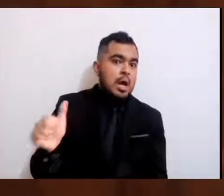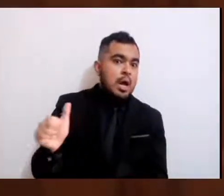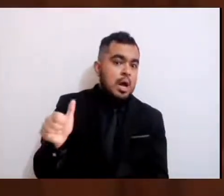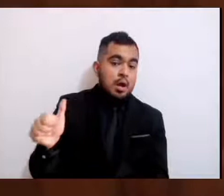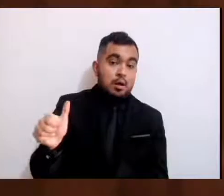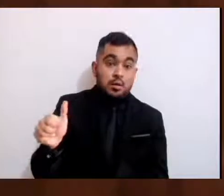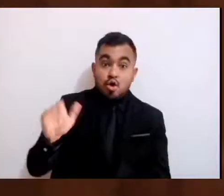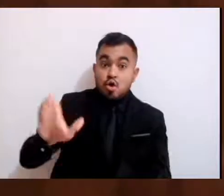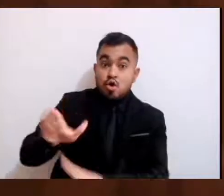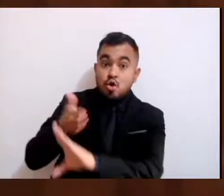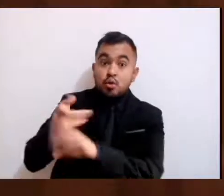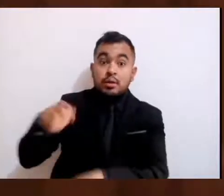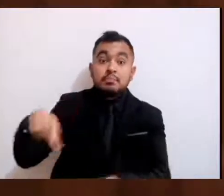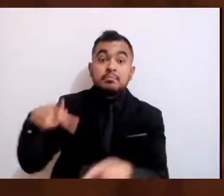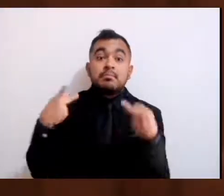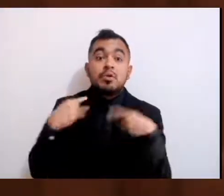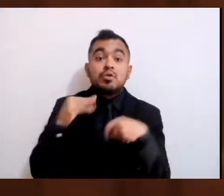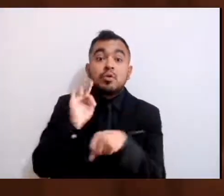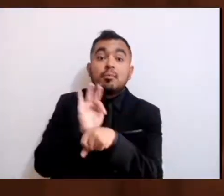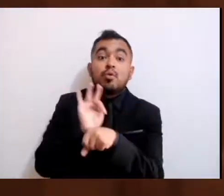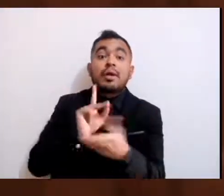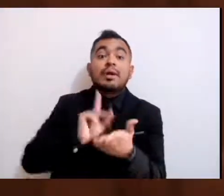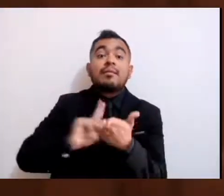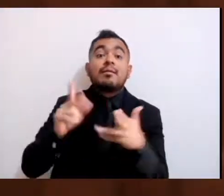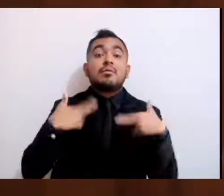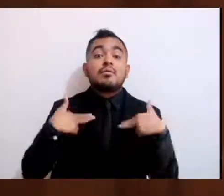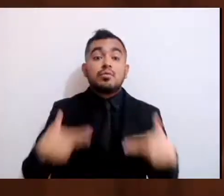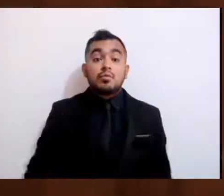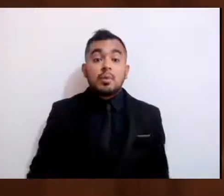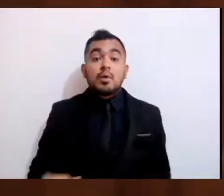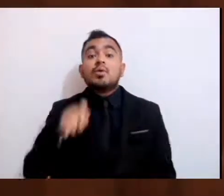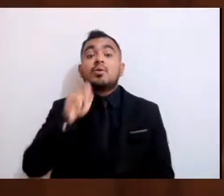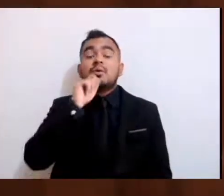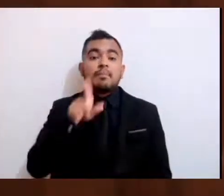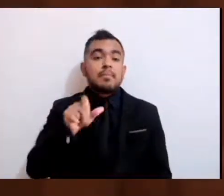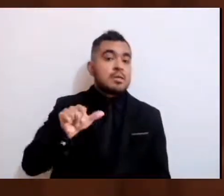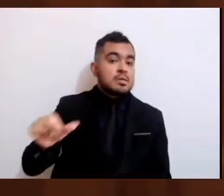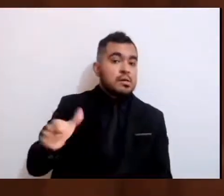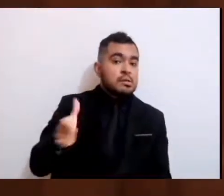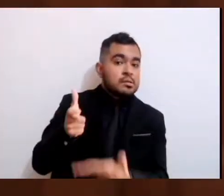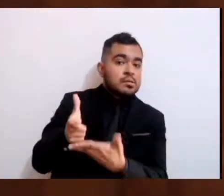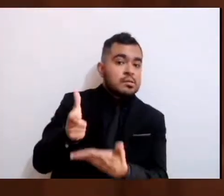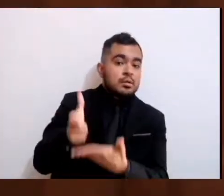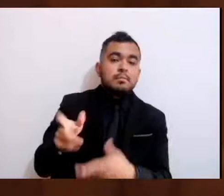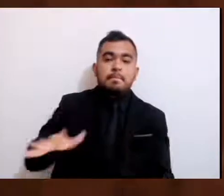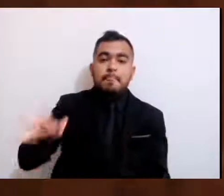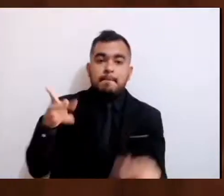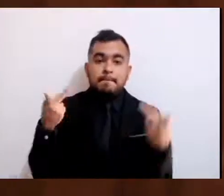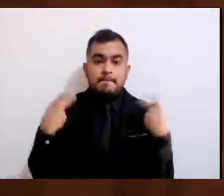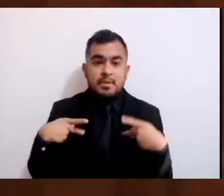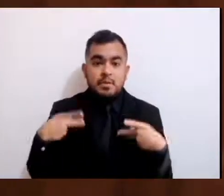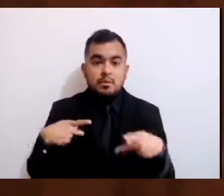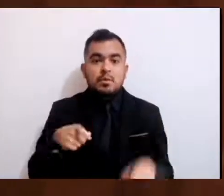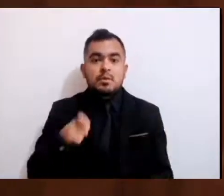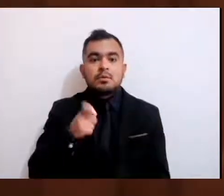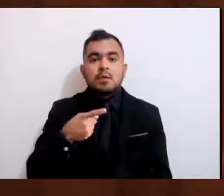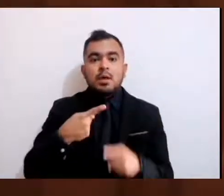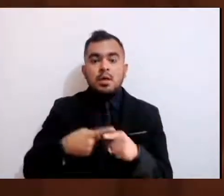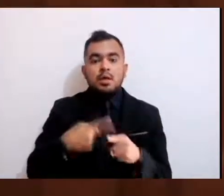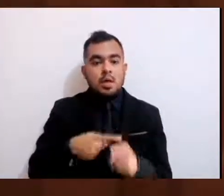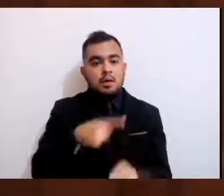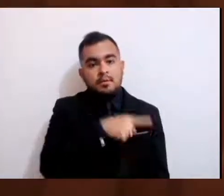humanos, así como a las personas, lo hemos visto ser ejercido por autoridades,